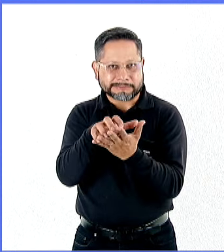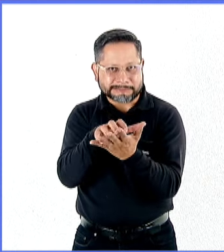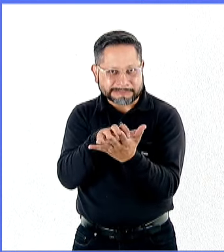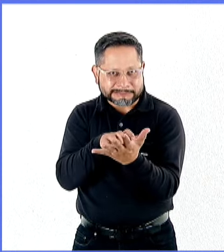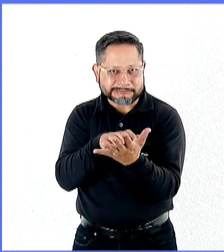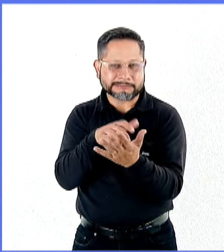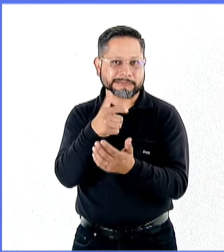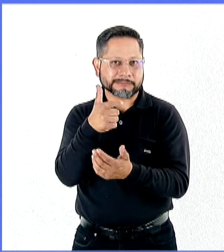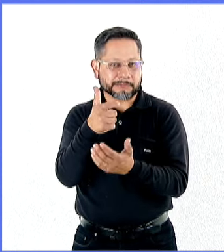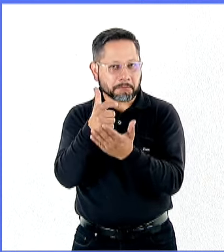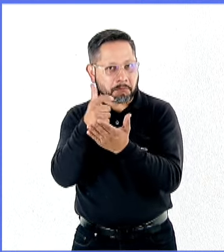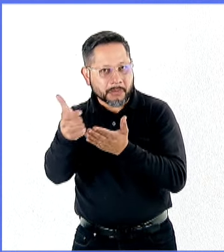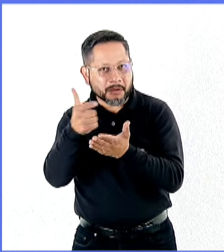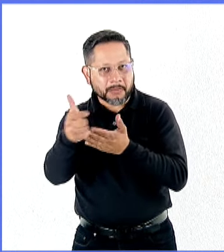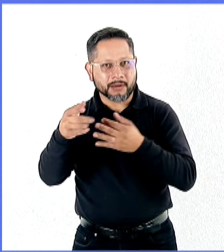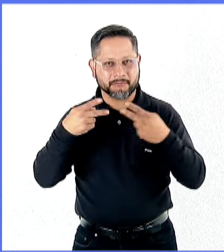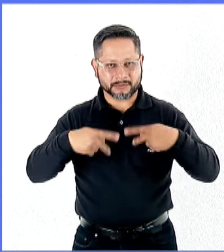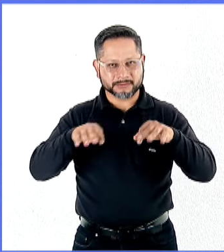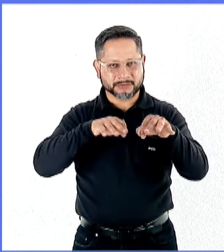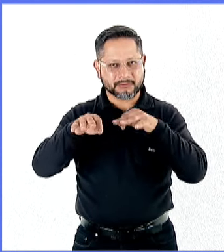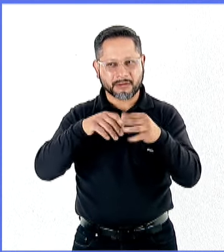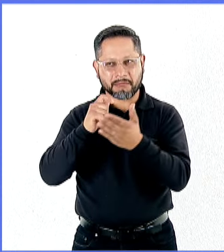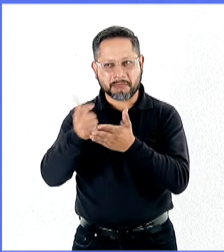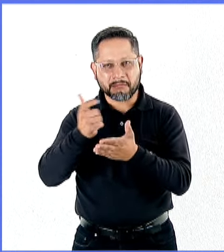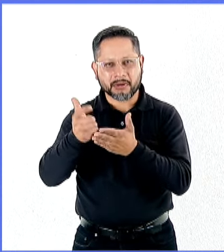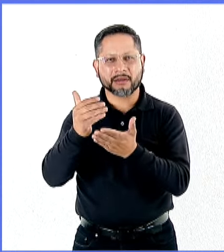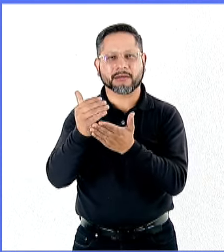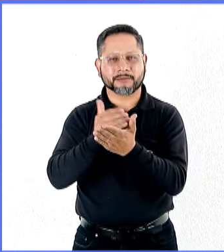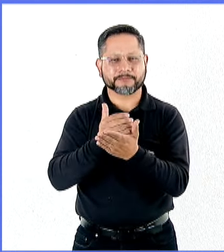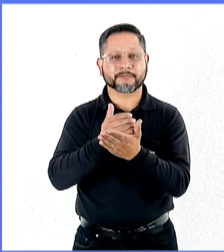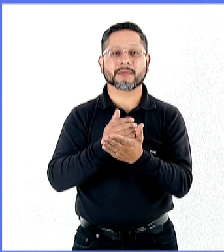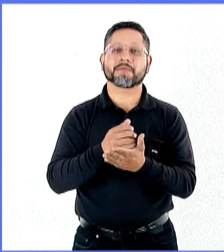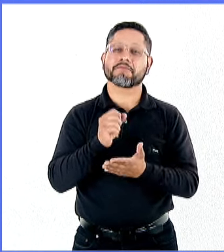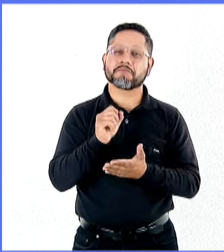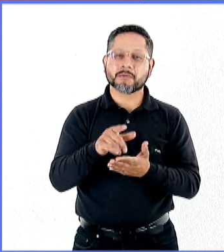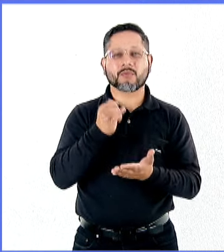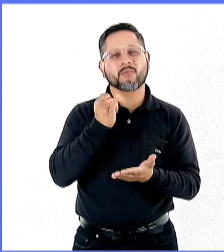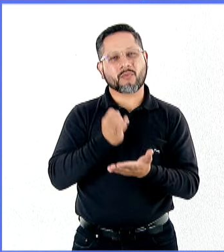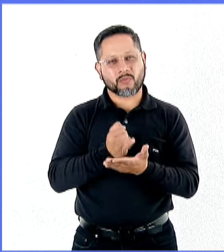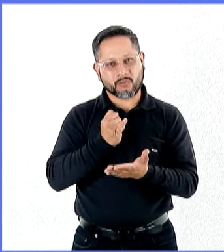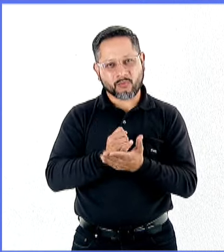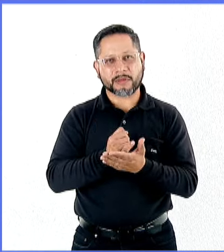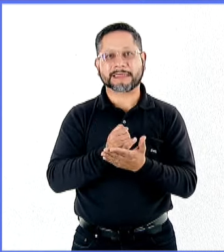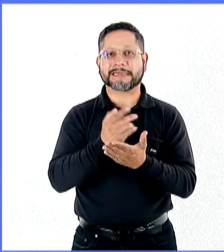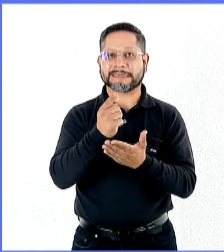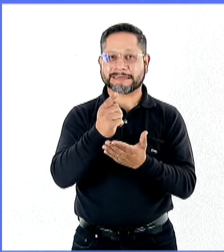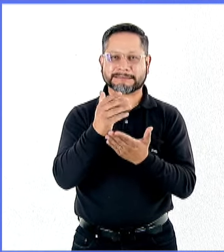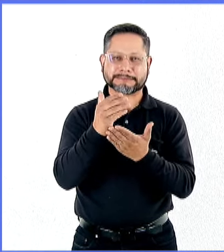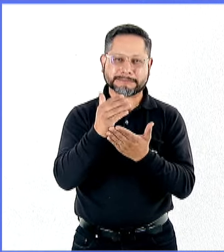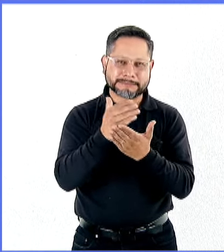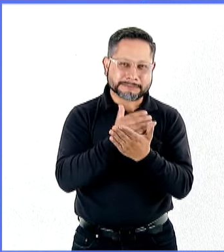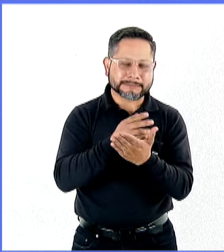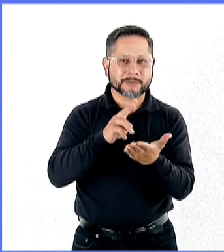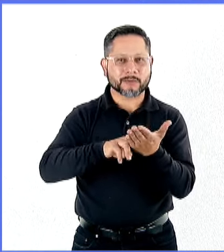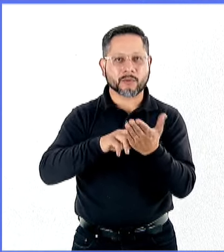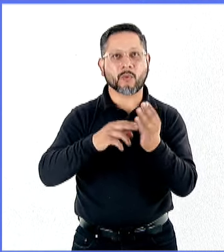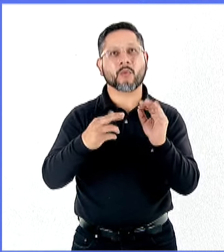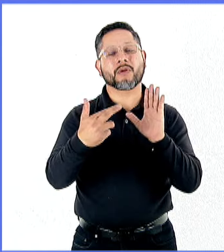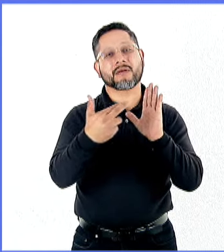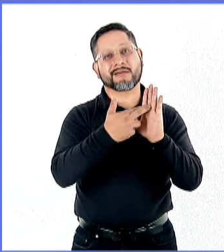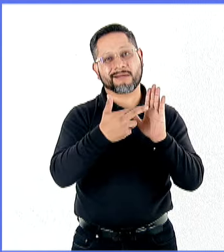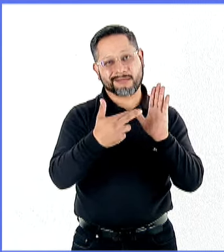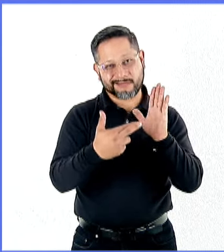probablemente, pero también porque existen mejores condiciones fiscales para que puedan generar valor o menores reglamentaciones